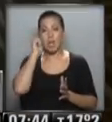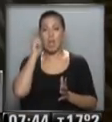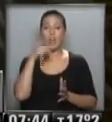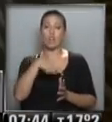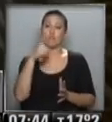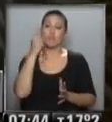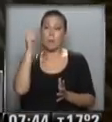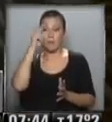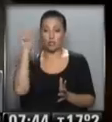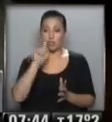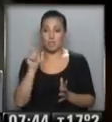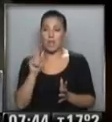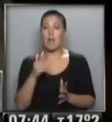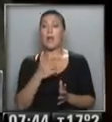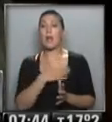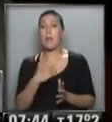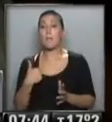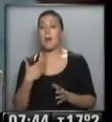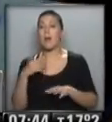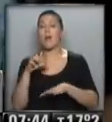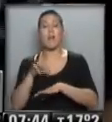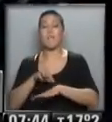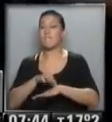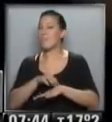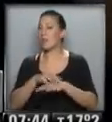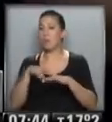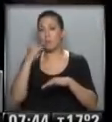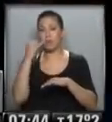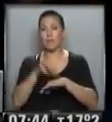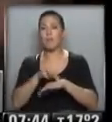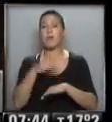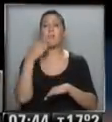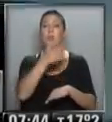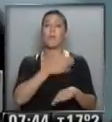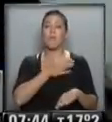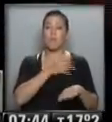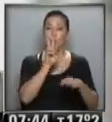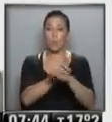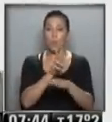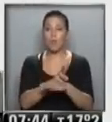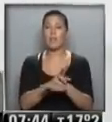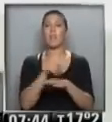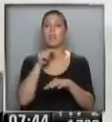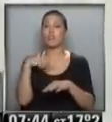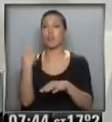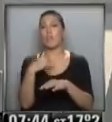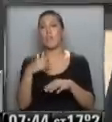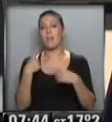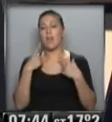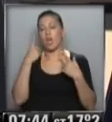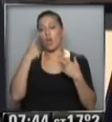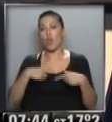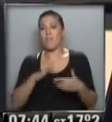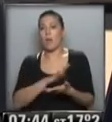había tenido. La madre, como está muy enferma, le pide por favor que la cuide y ahora todos van a tener que acostumbrarse a esta novedad. Con lo difícil